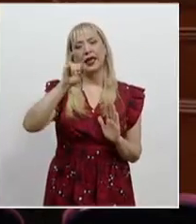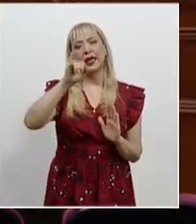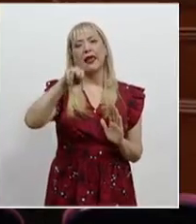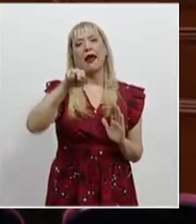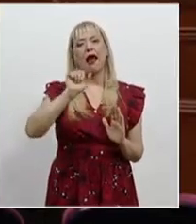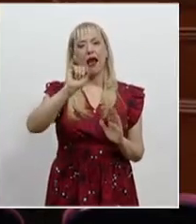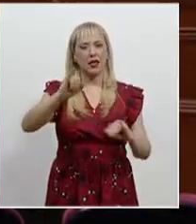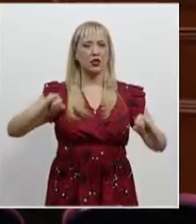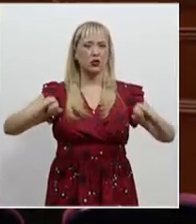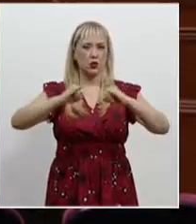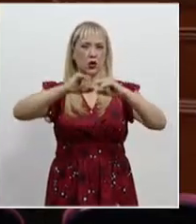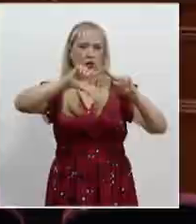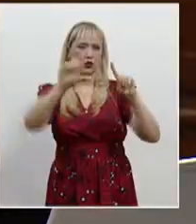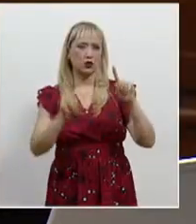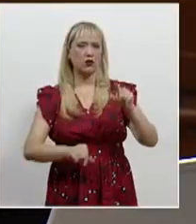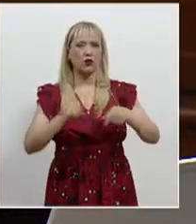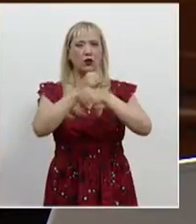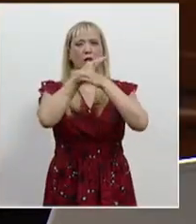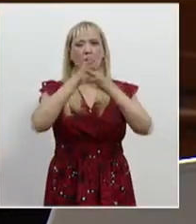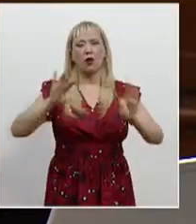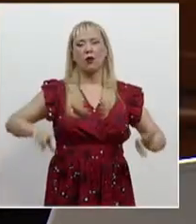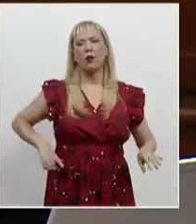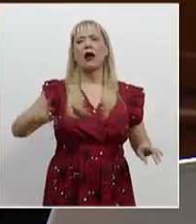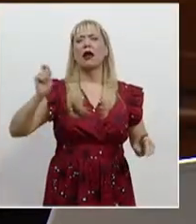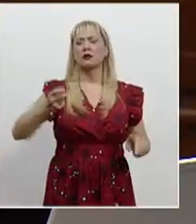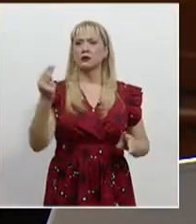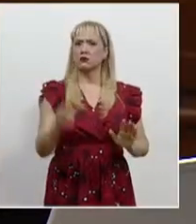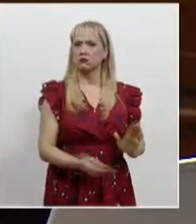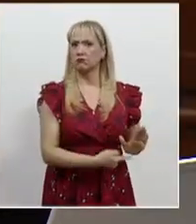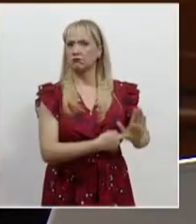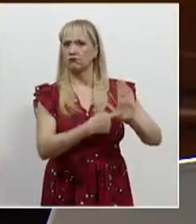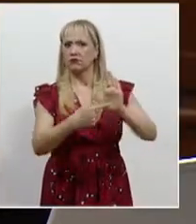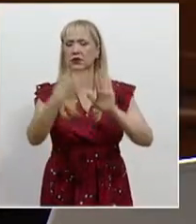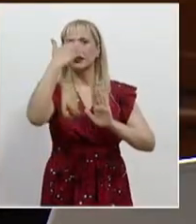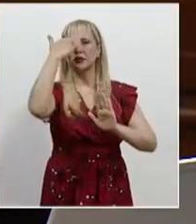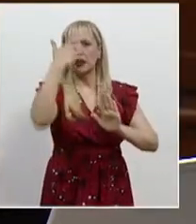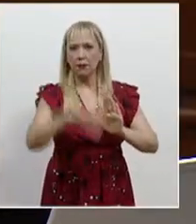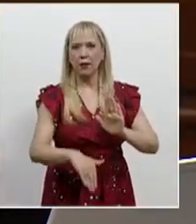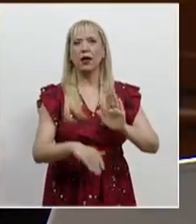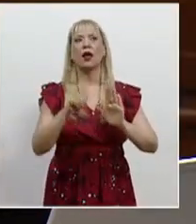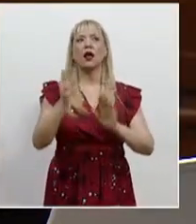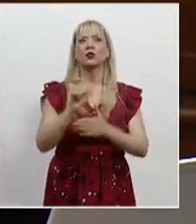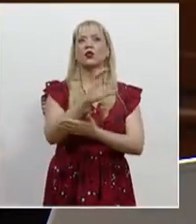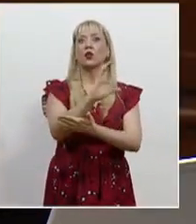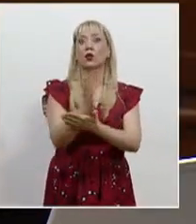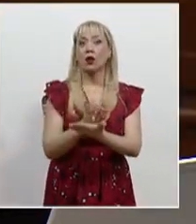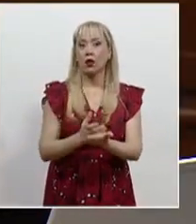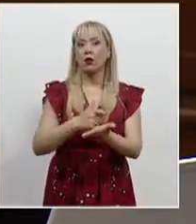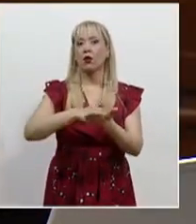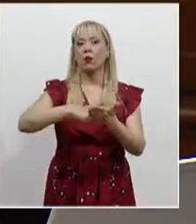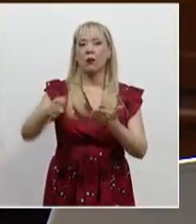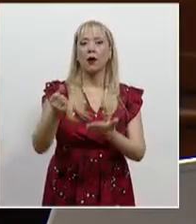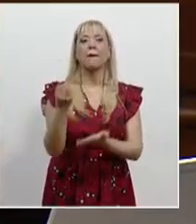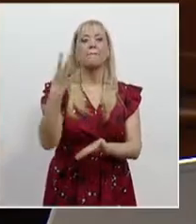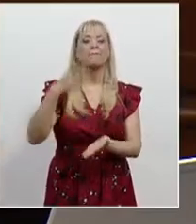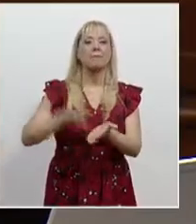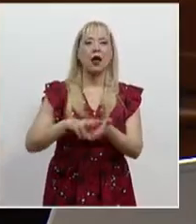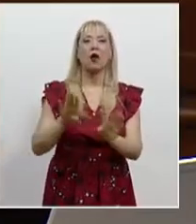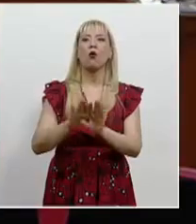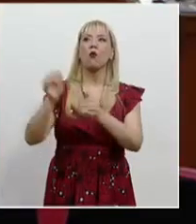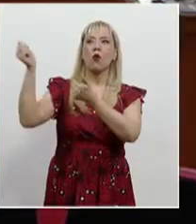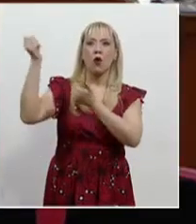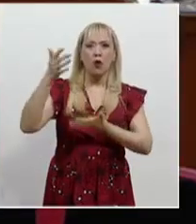ordenó a la Secretaría de Salud entregar versiones públicas de los acuerdos y contratos con diversas farmacéuticas por los que obtuvo estas